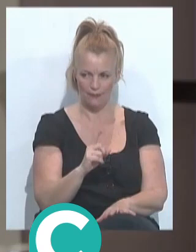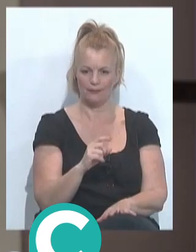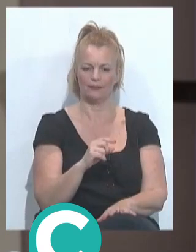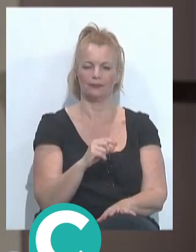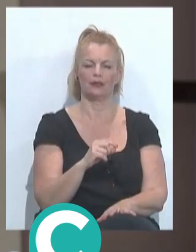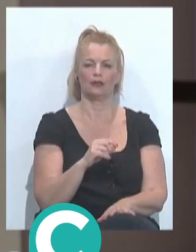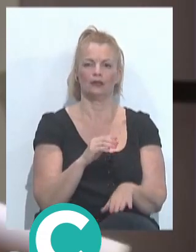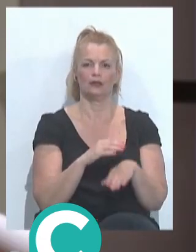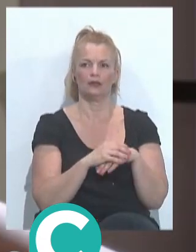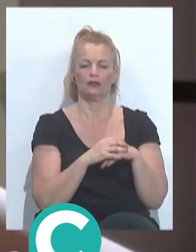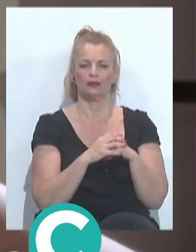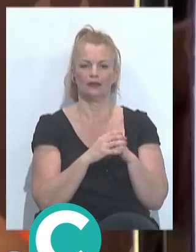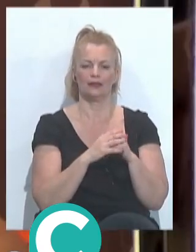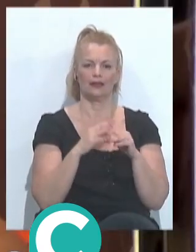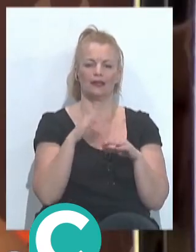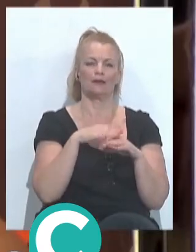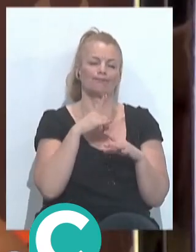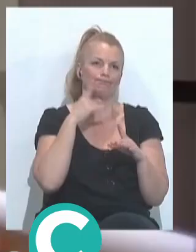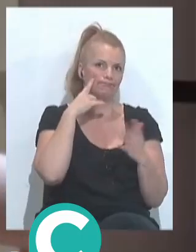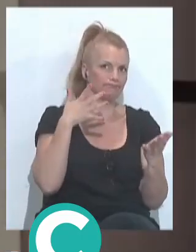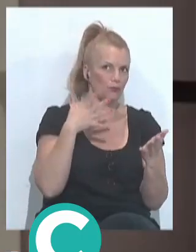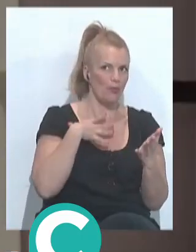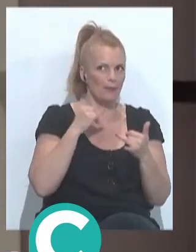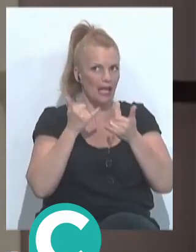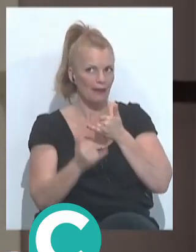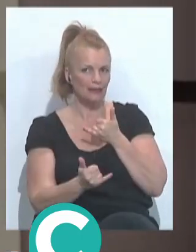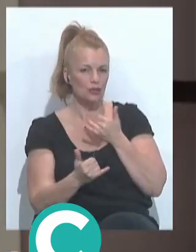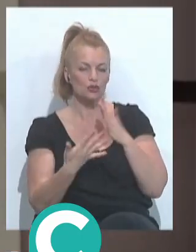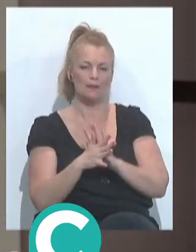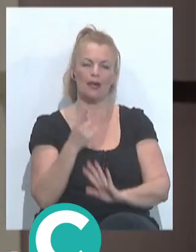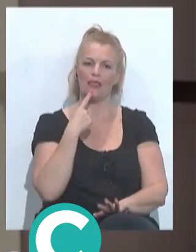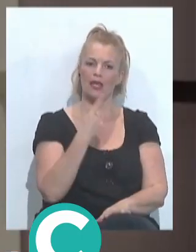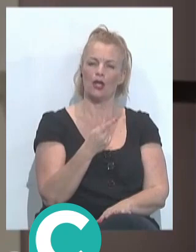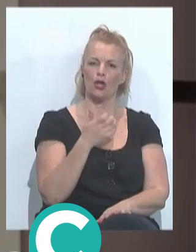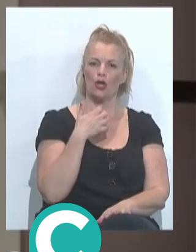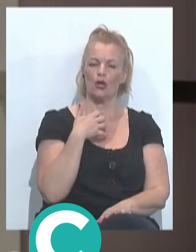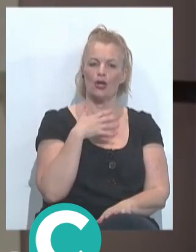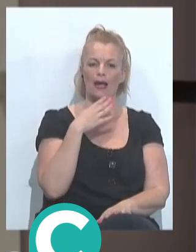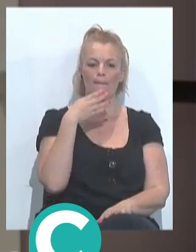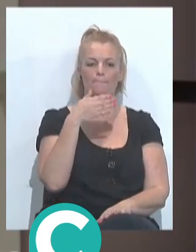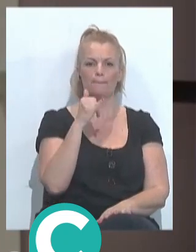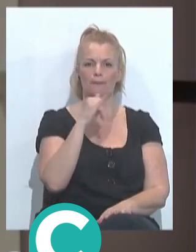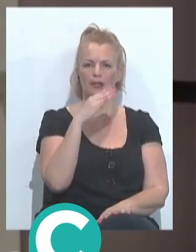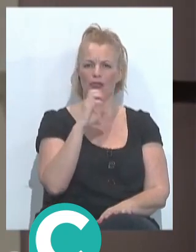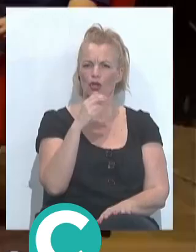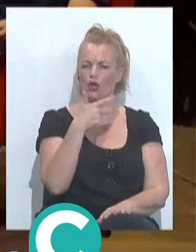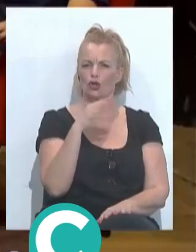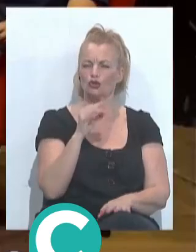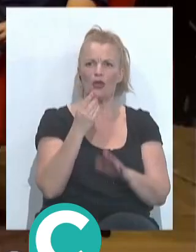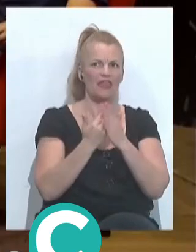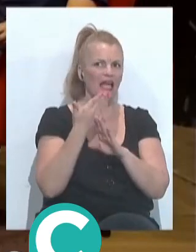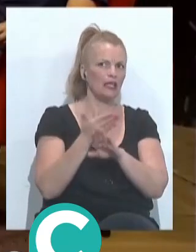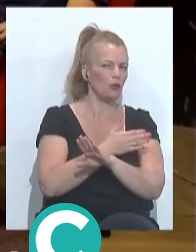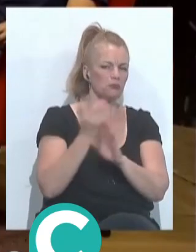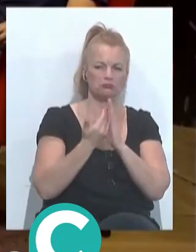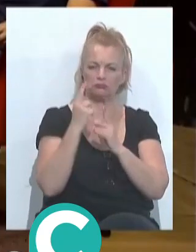se vio gastrado por la ola y dijo que no podía meter la pata. Pero yo siempre digo que canta el bizcocho y creo que, no sé si fue el día anterior o el